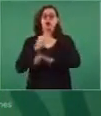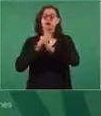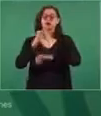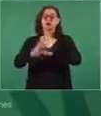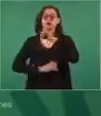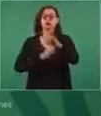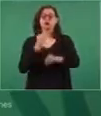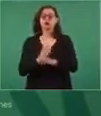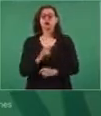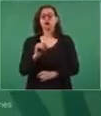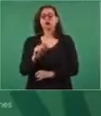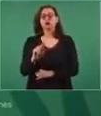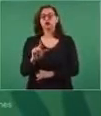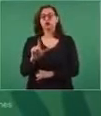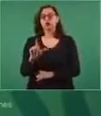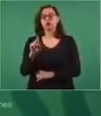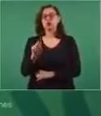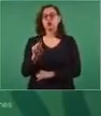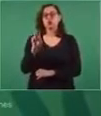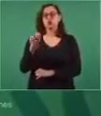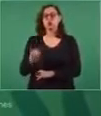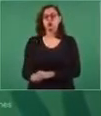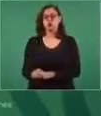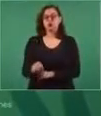de Tulum, Quintana Roo,